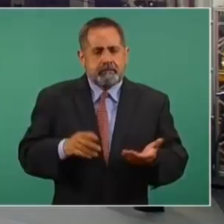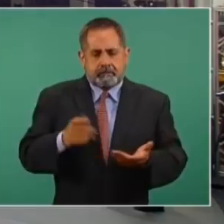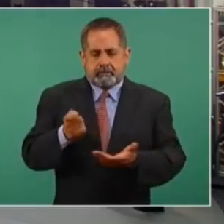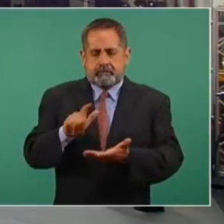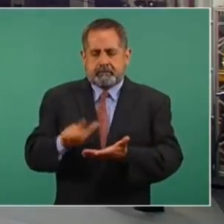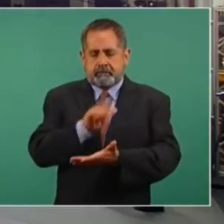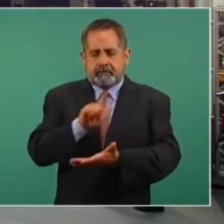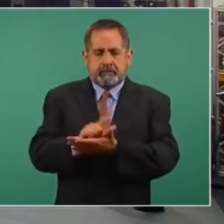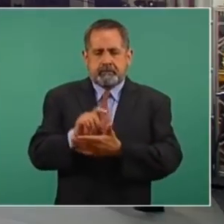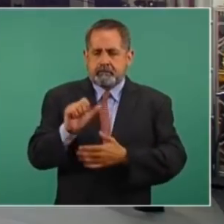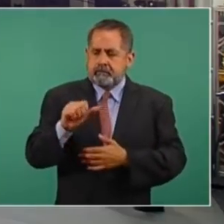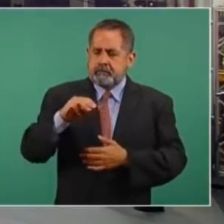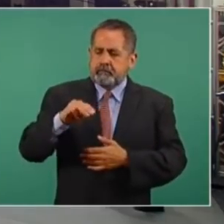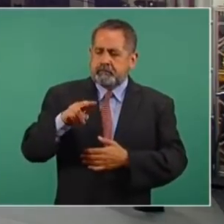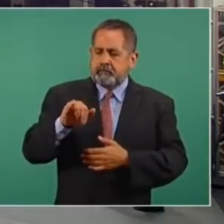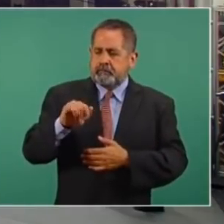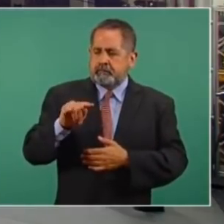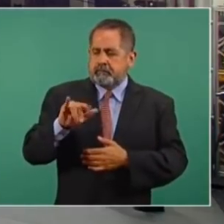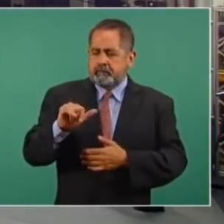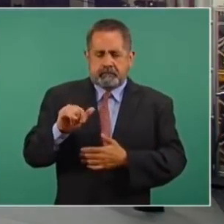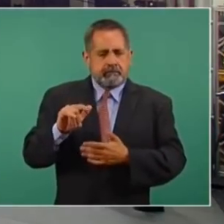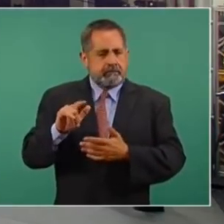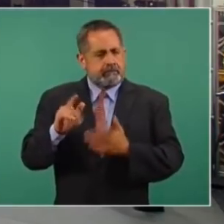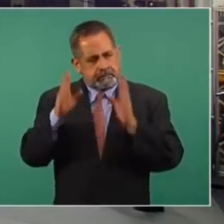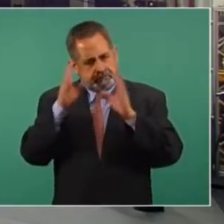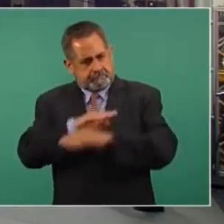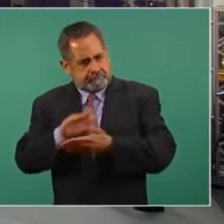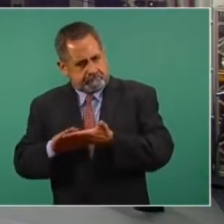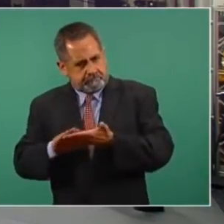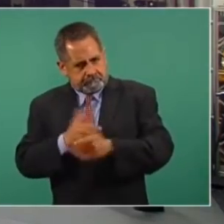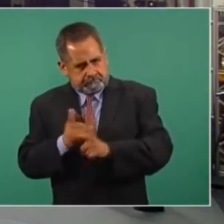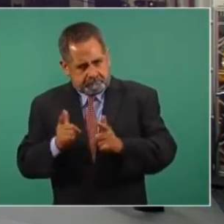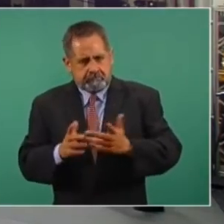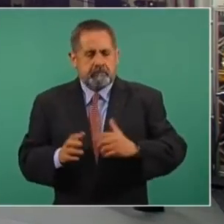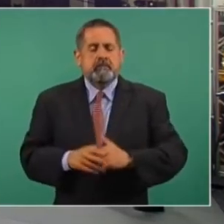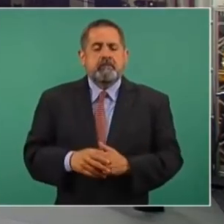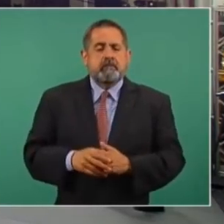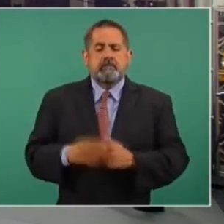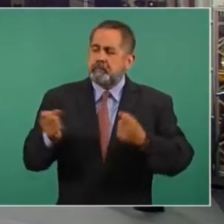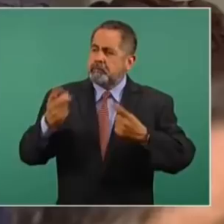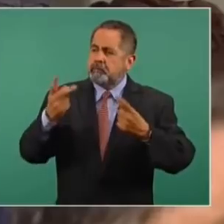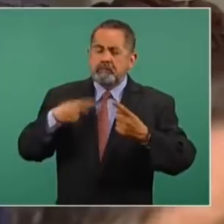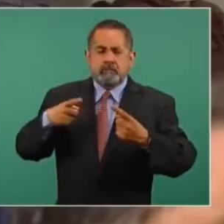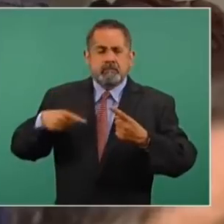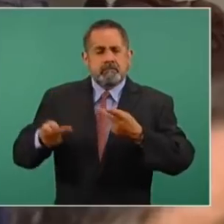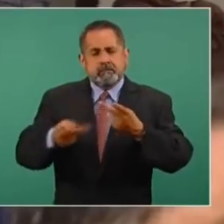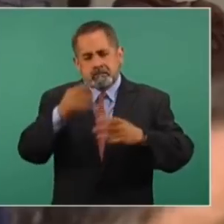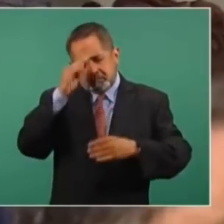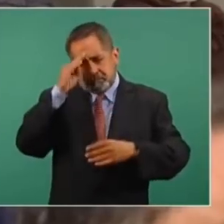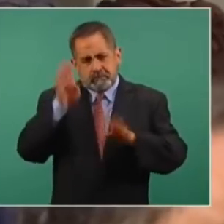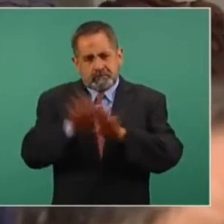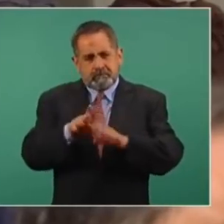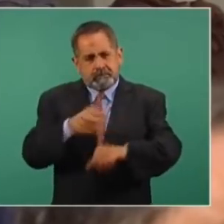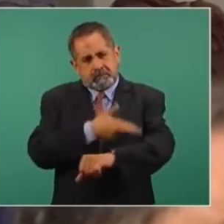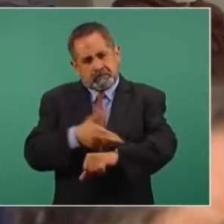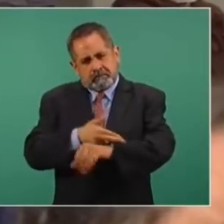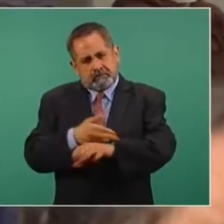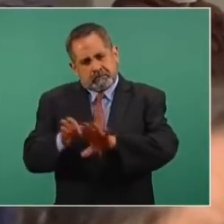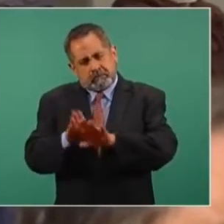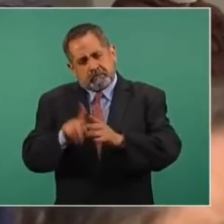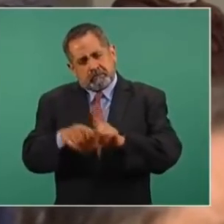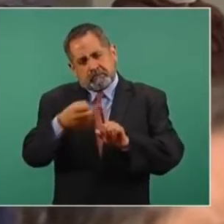amnistía. Ha habido varias críticas y varios cuestionamientos porque en algunos puntos del procedimiento,